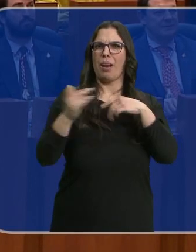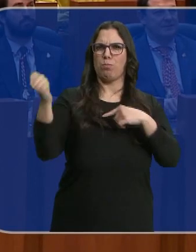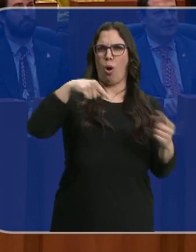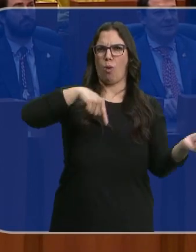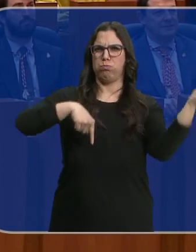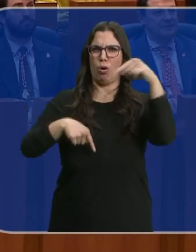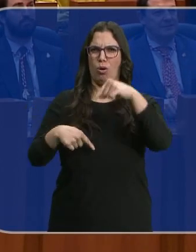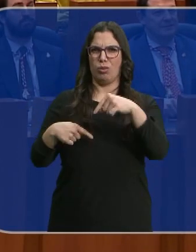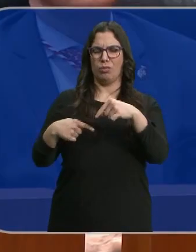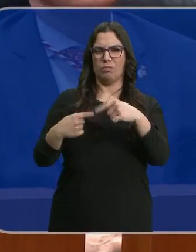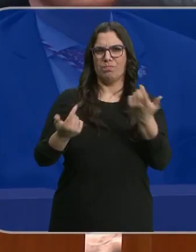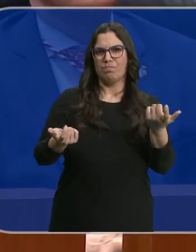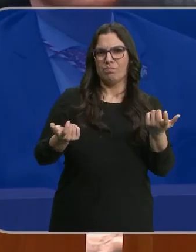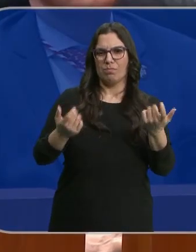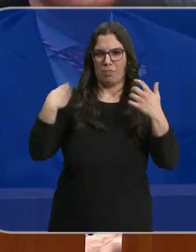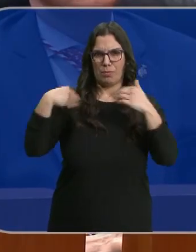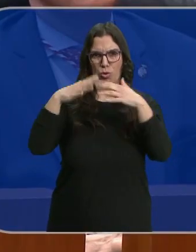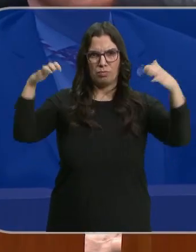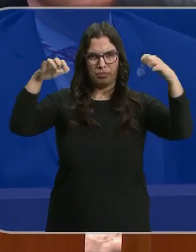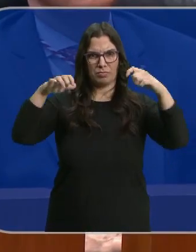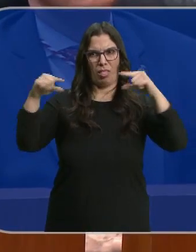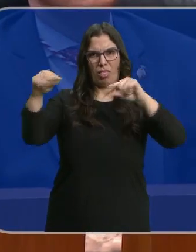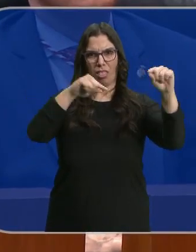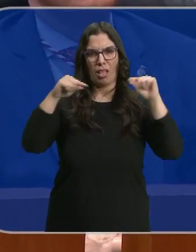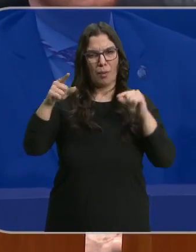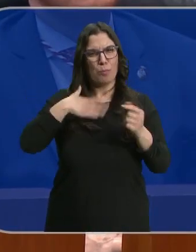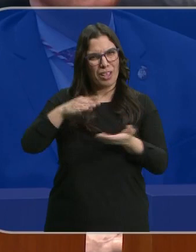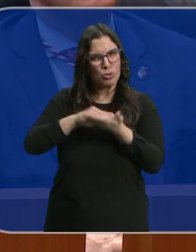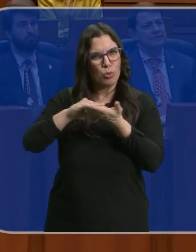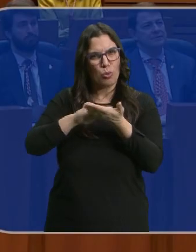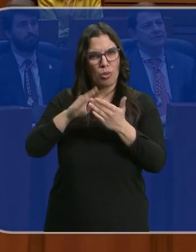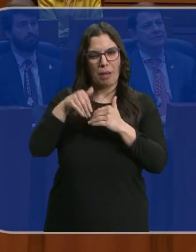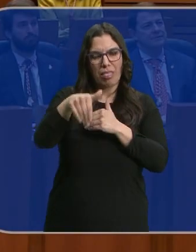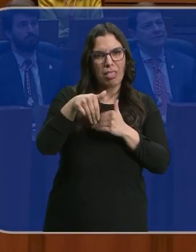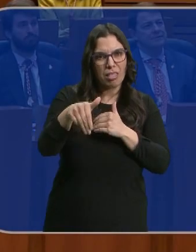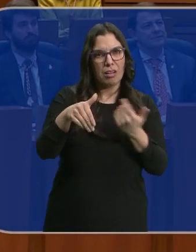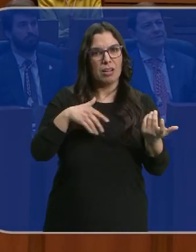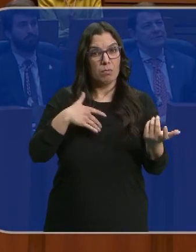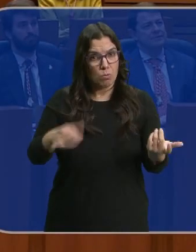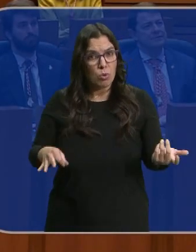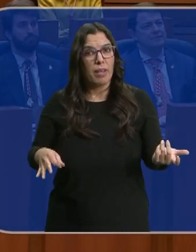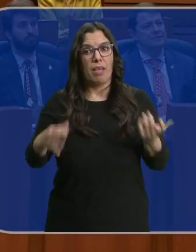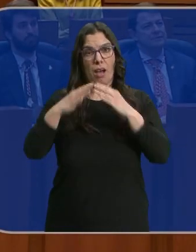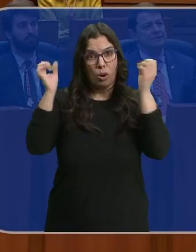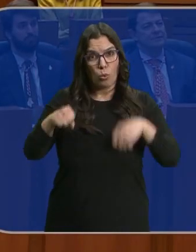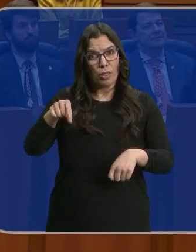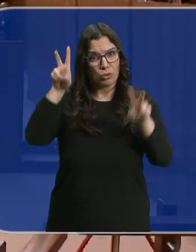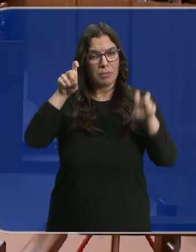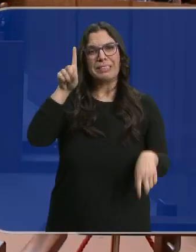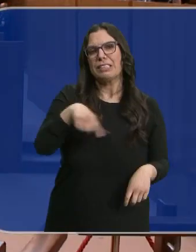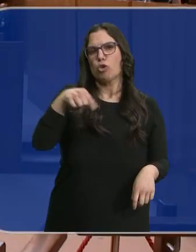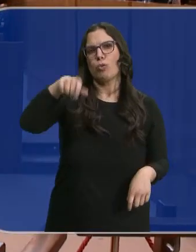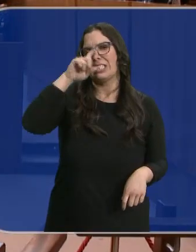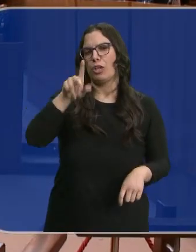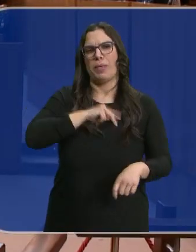arma política durante los plenos. ¿Cree que se va a poder solucionar este asunto en un corto plazo, que puede haber un acuerdo en este sentido,